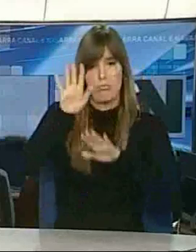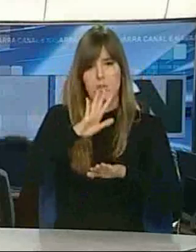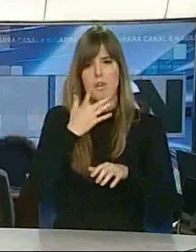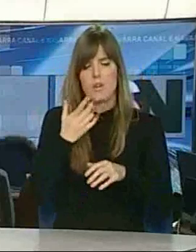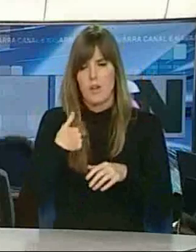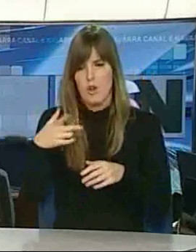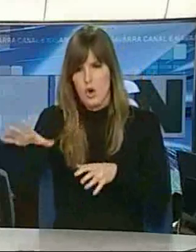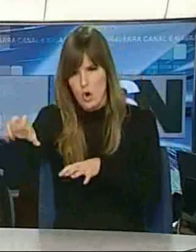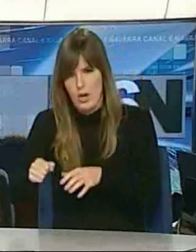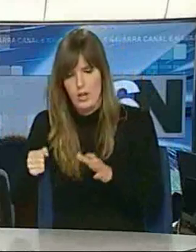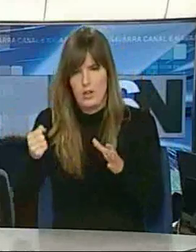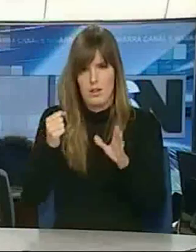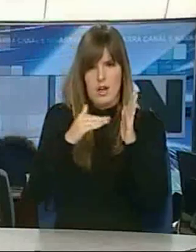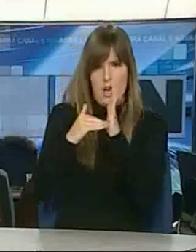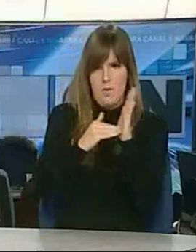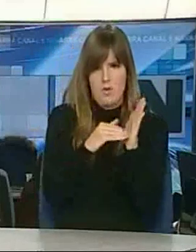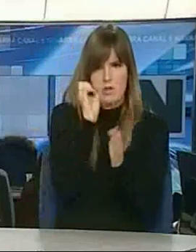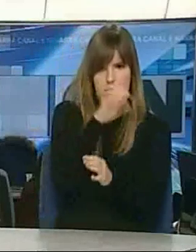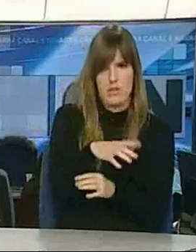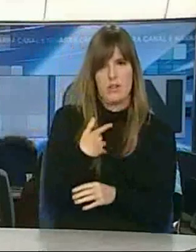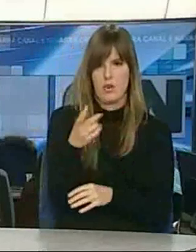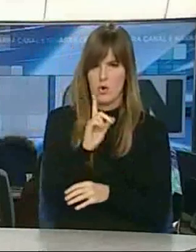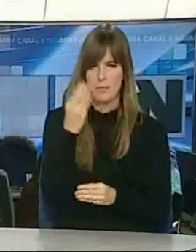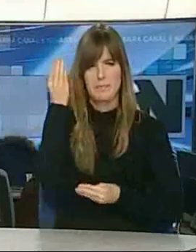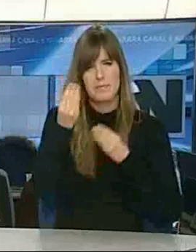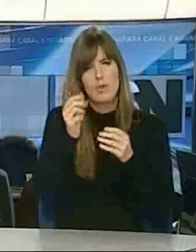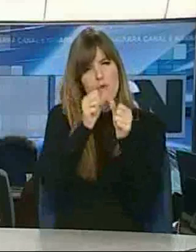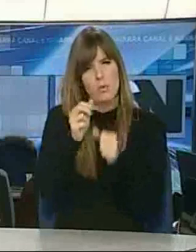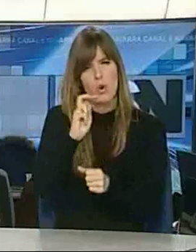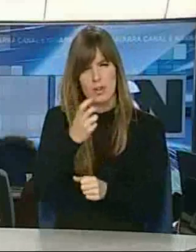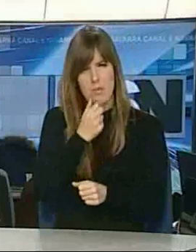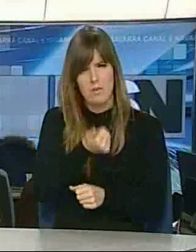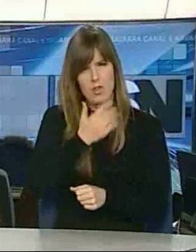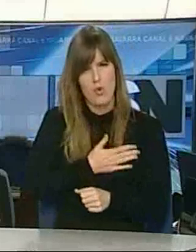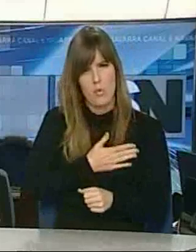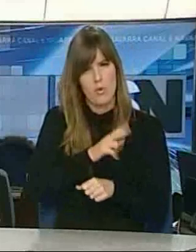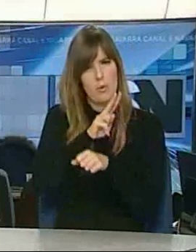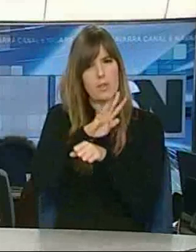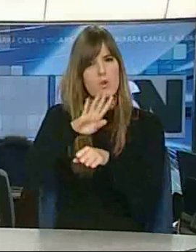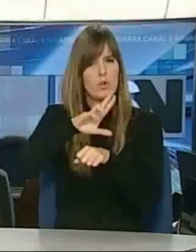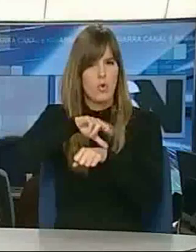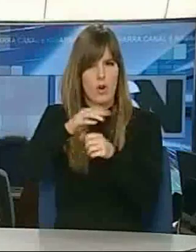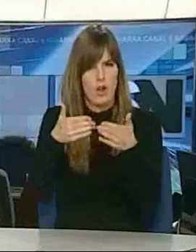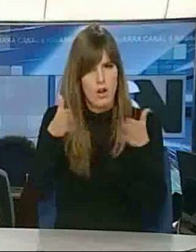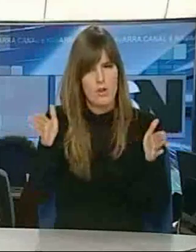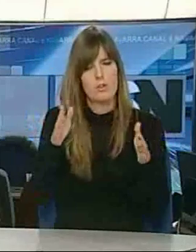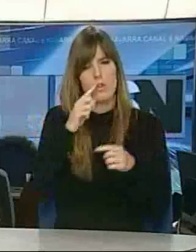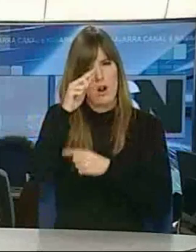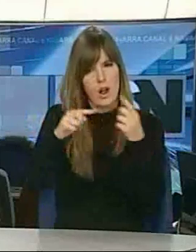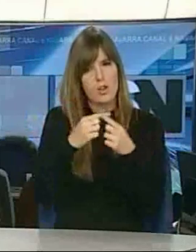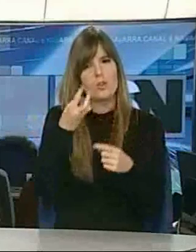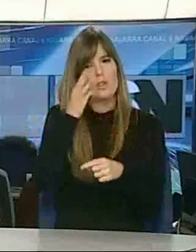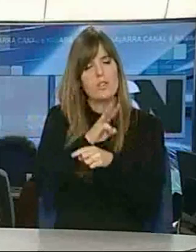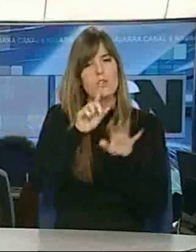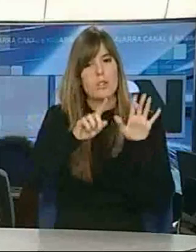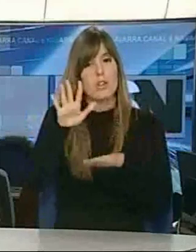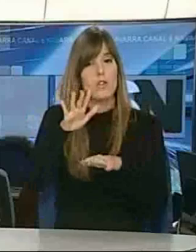el residuo y voy a por él, a dejarlo. Entonces dijimos, tenemos que buscar algo que sea 24 horas, 365 días. Por eso